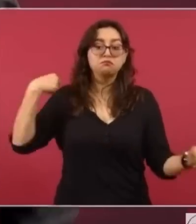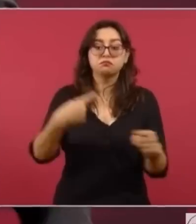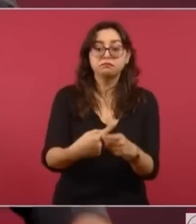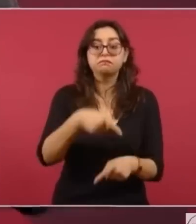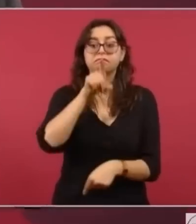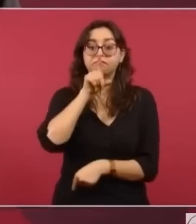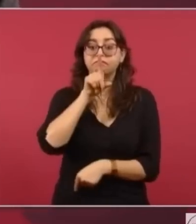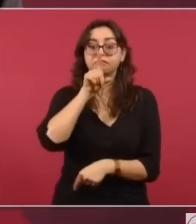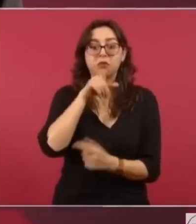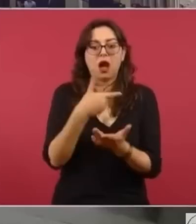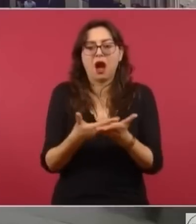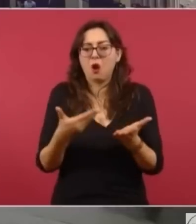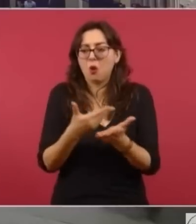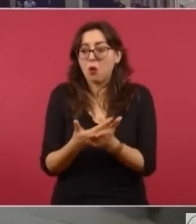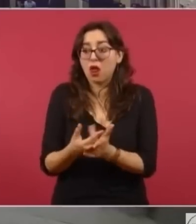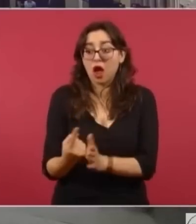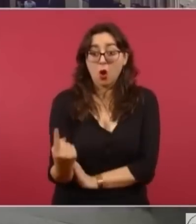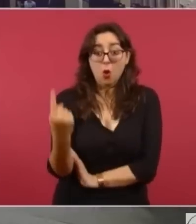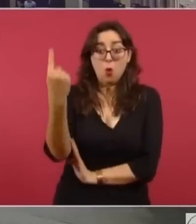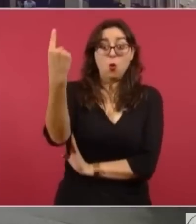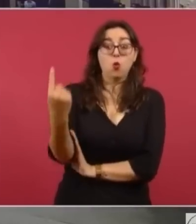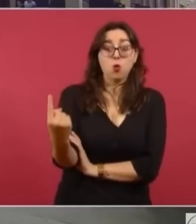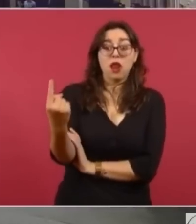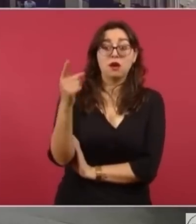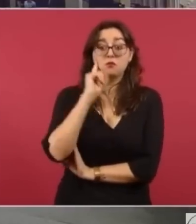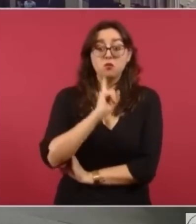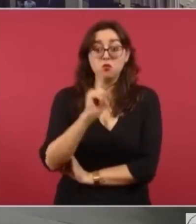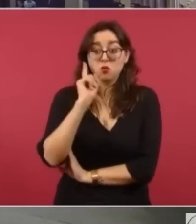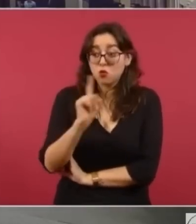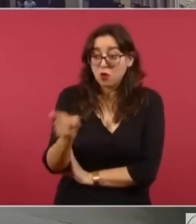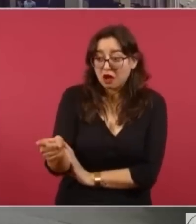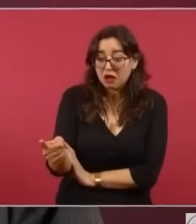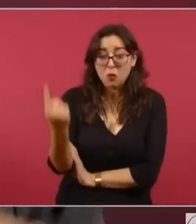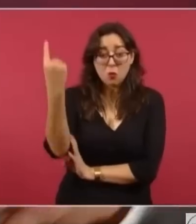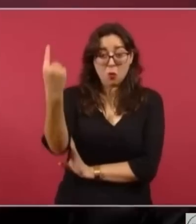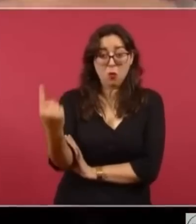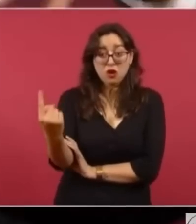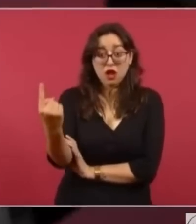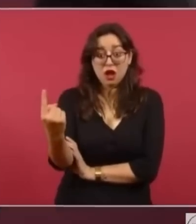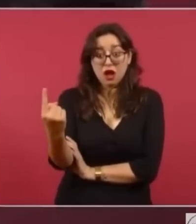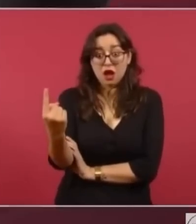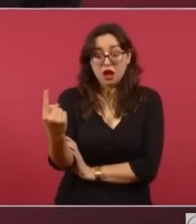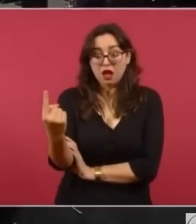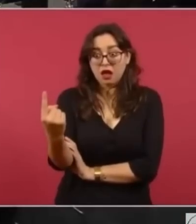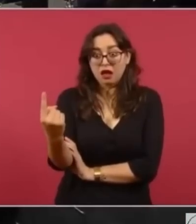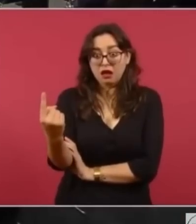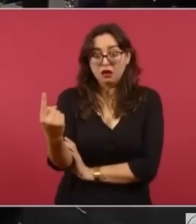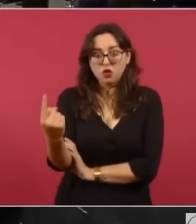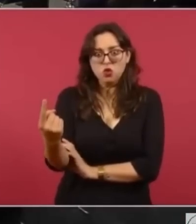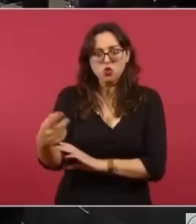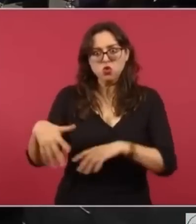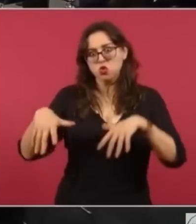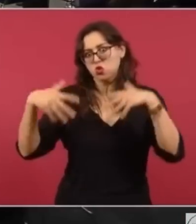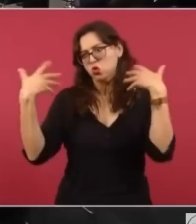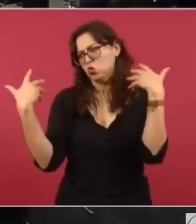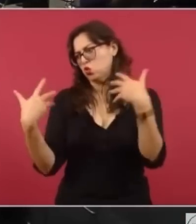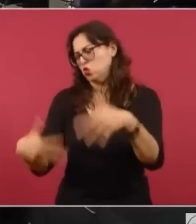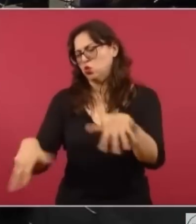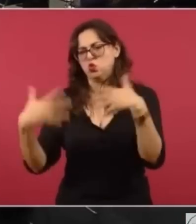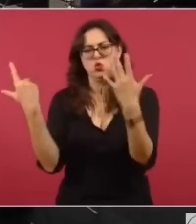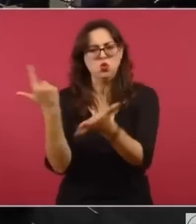Entonces, lo de la ministra Esquivel, lo han inflado,